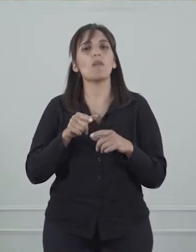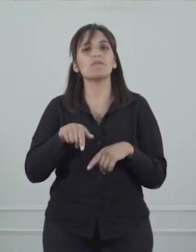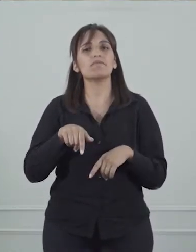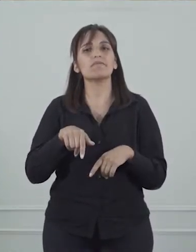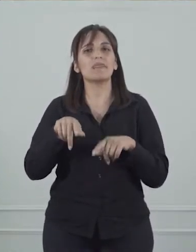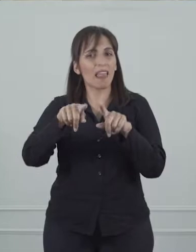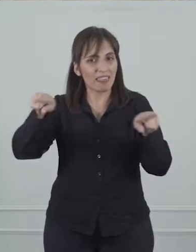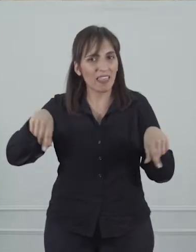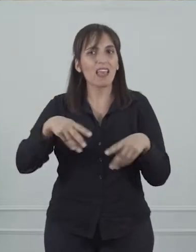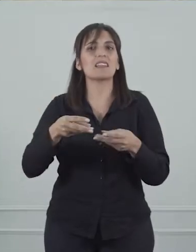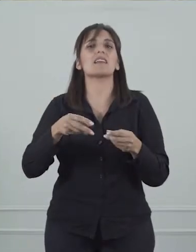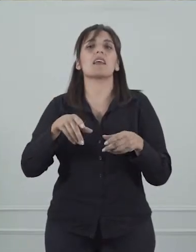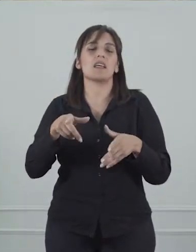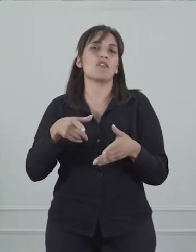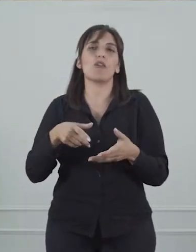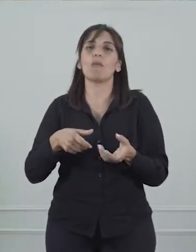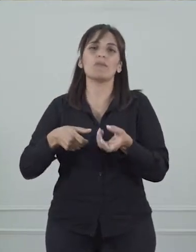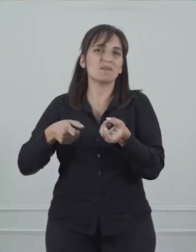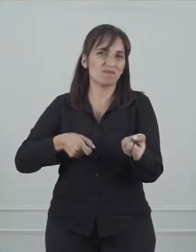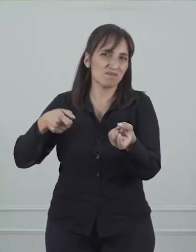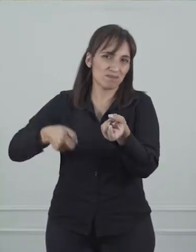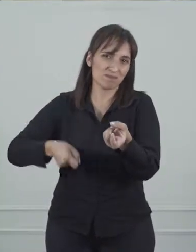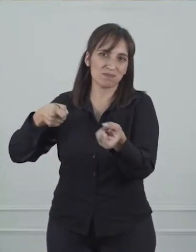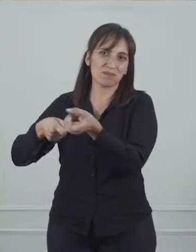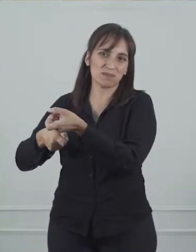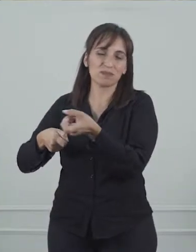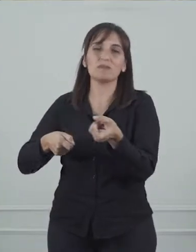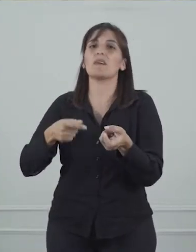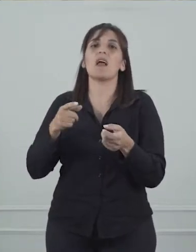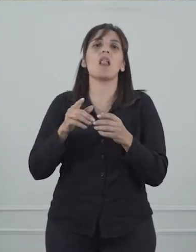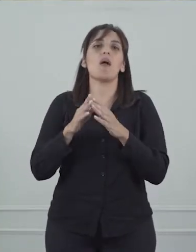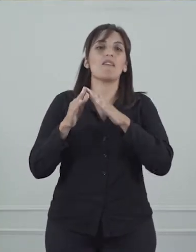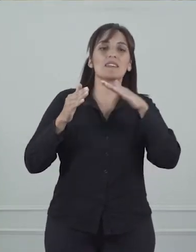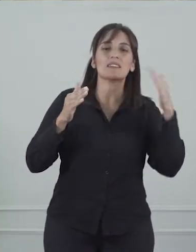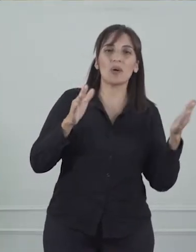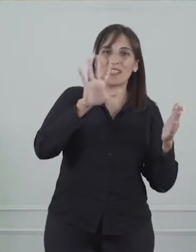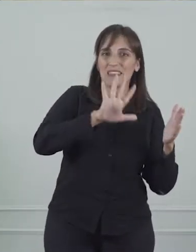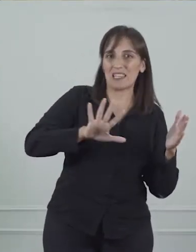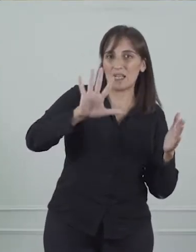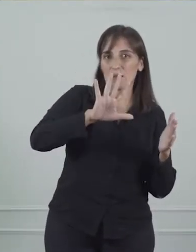fumigación terrestre en la zona oeste y norte.